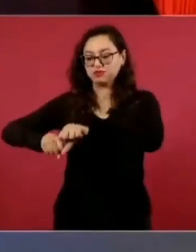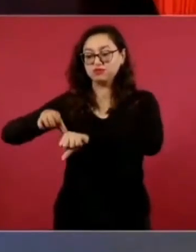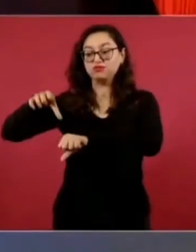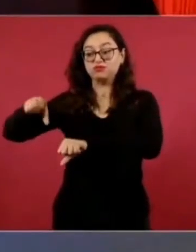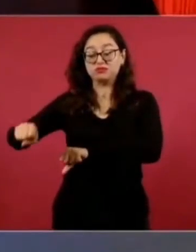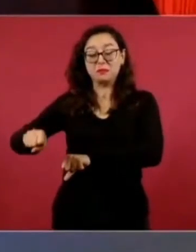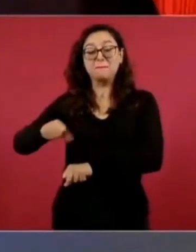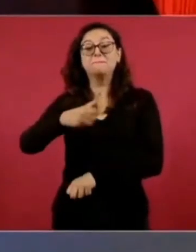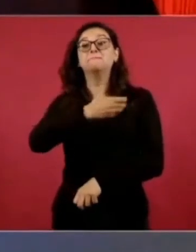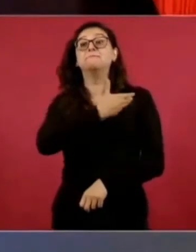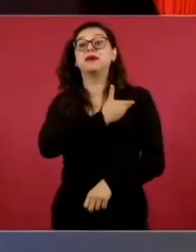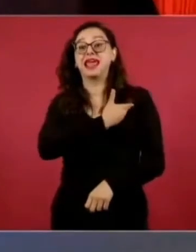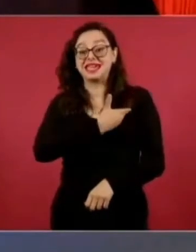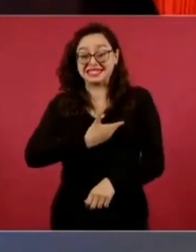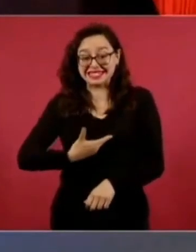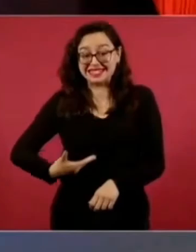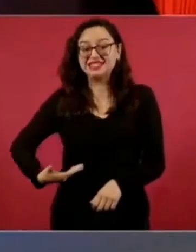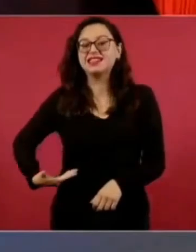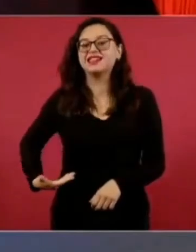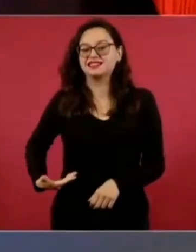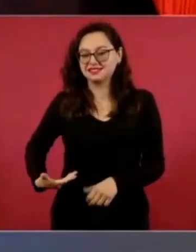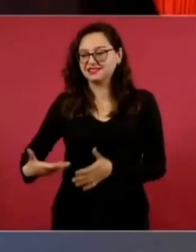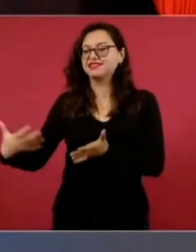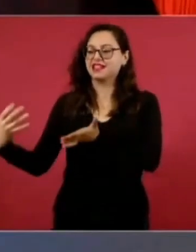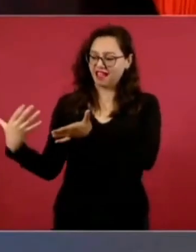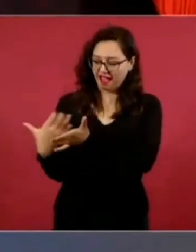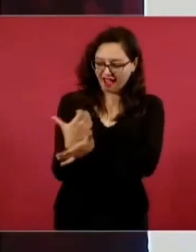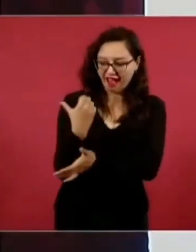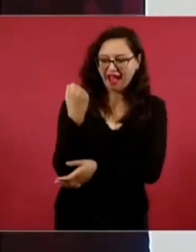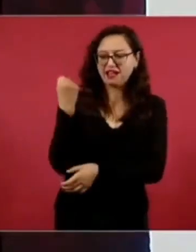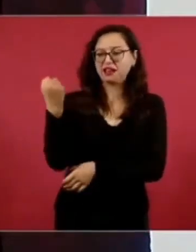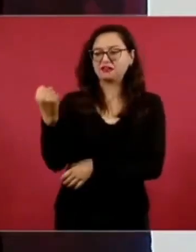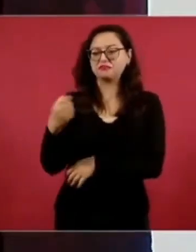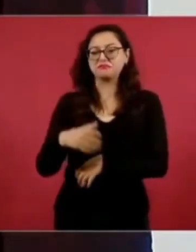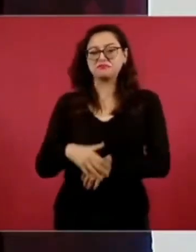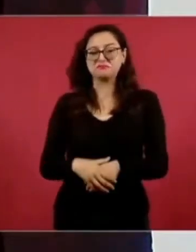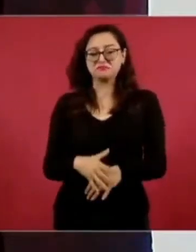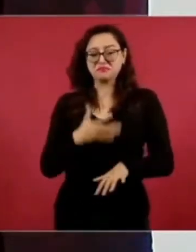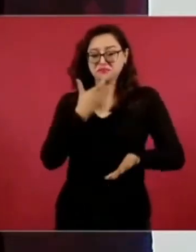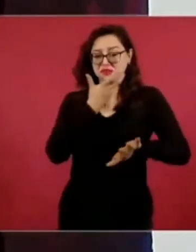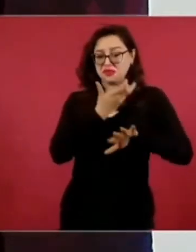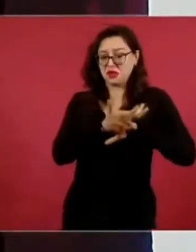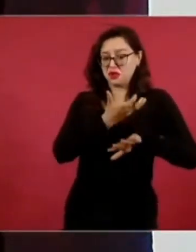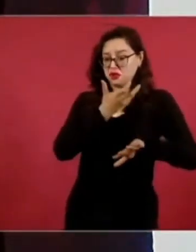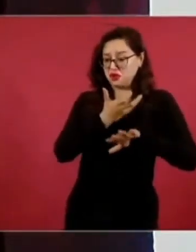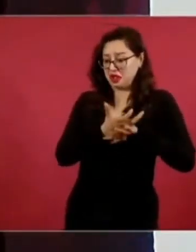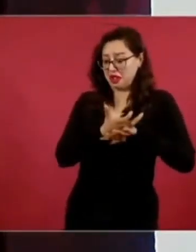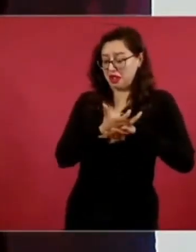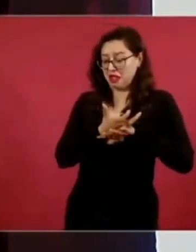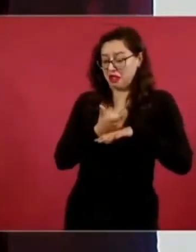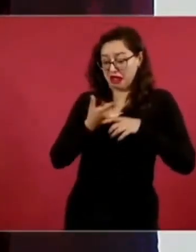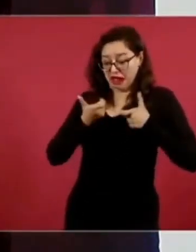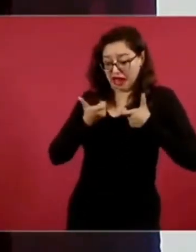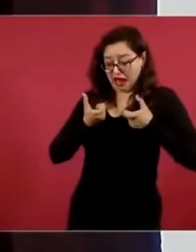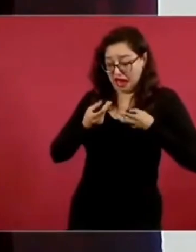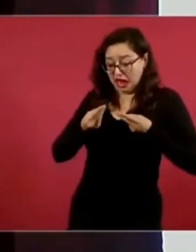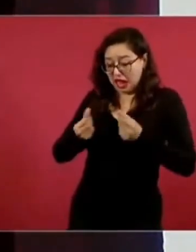Y sin necesidad de que Estados Unidos gaste un centavo o dispare un tiro,